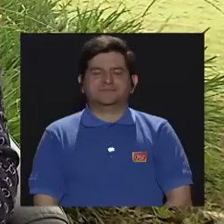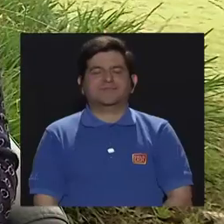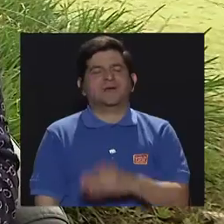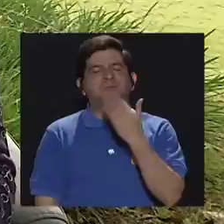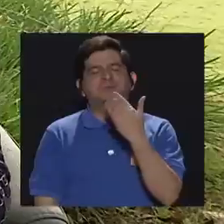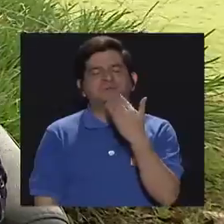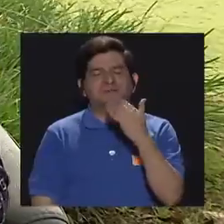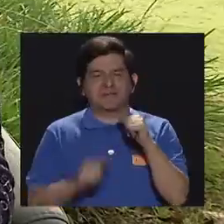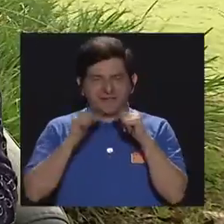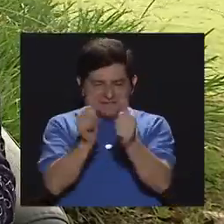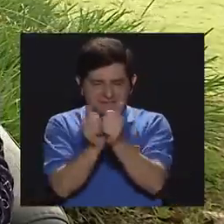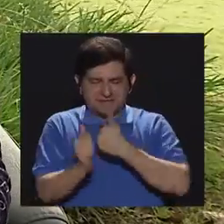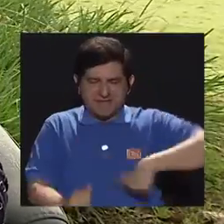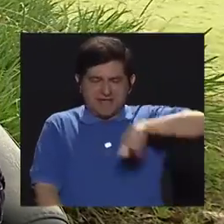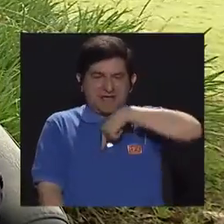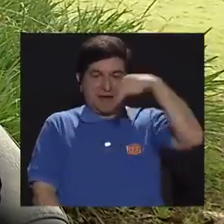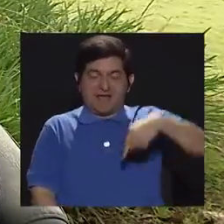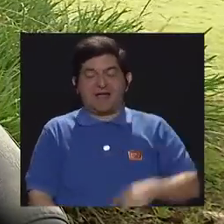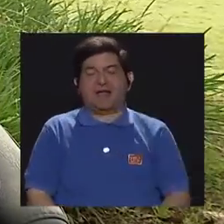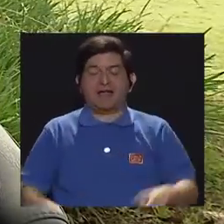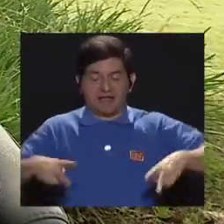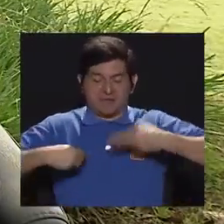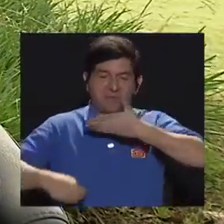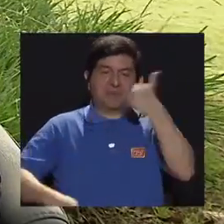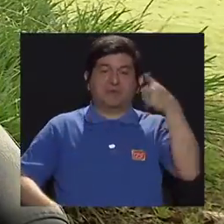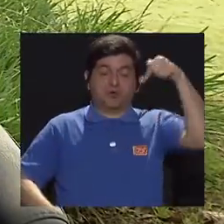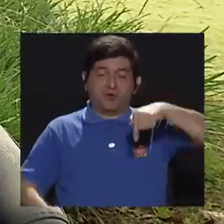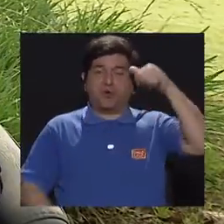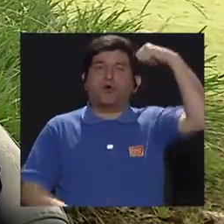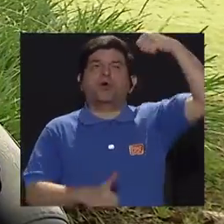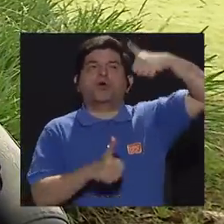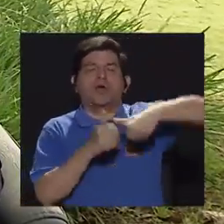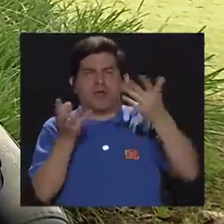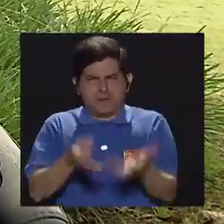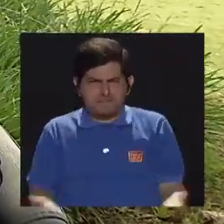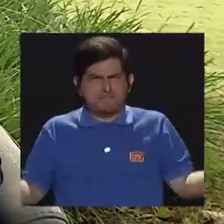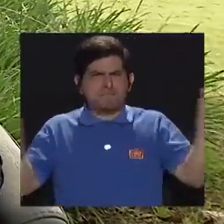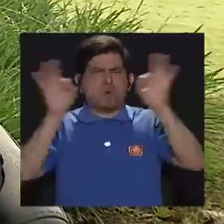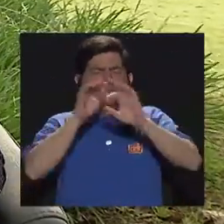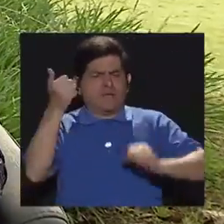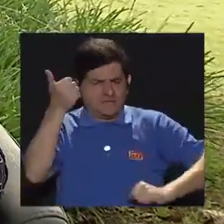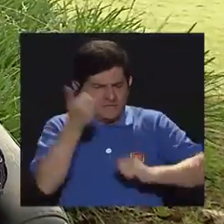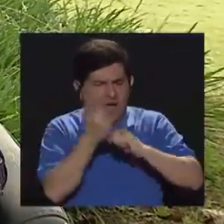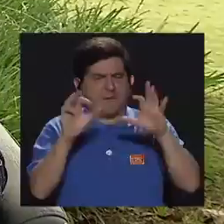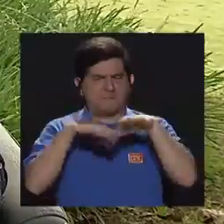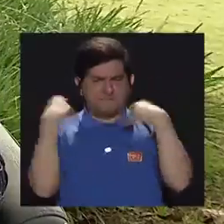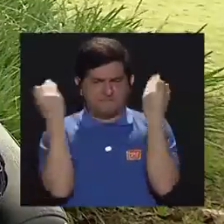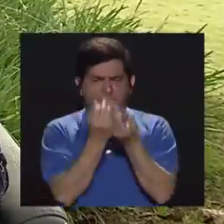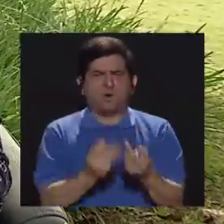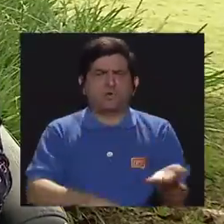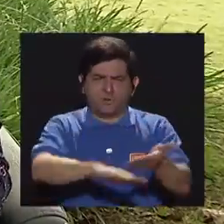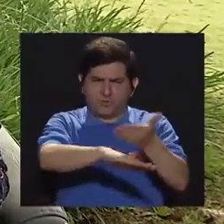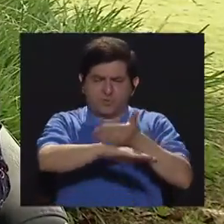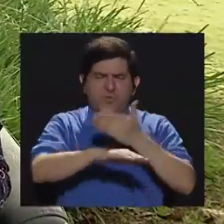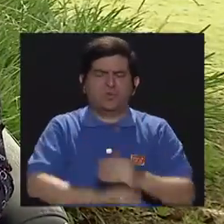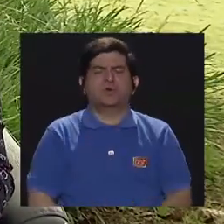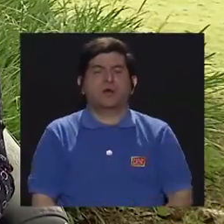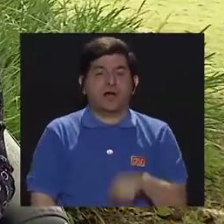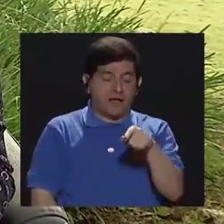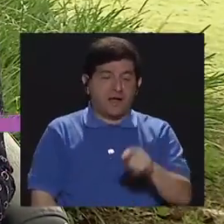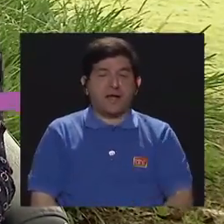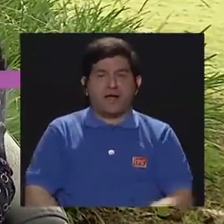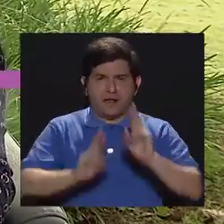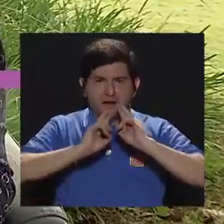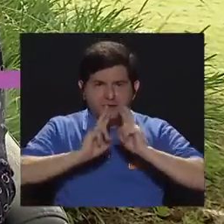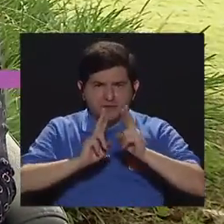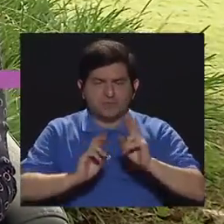Gracias por continuar con nosotros en Vivir Mejor. Hoy estamos recordando la importancia del apoyo familiar para mejorar el rendimiento de los